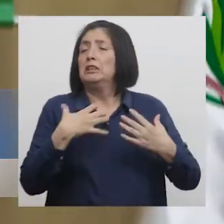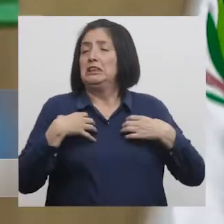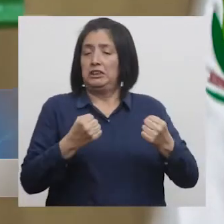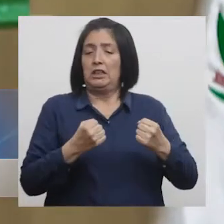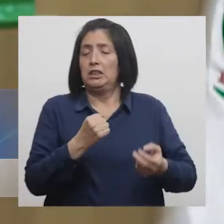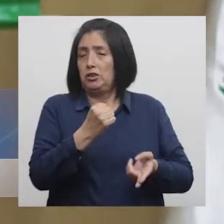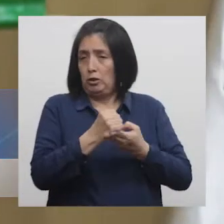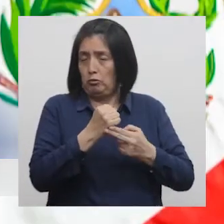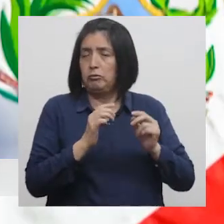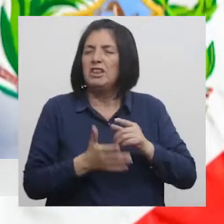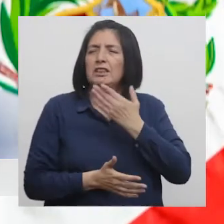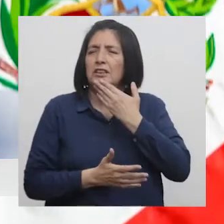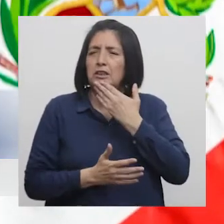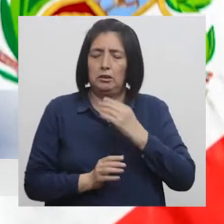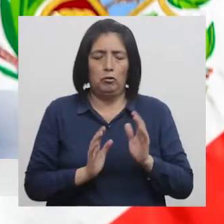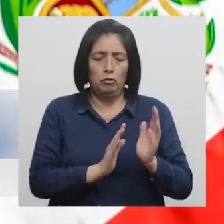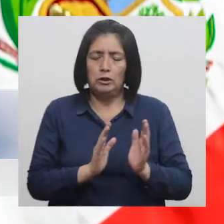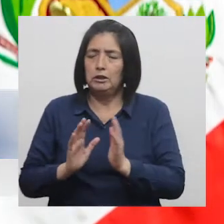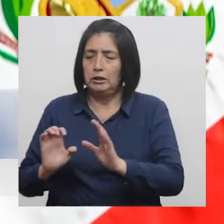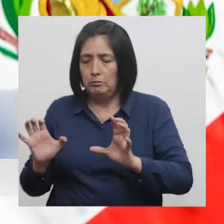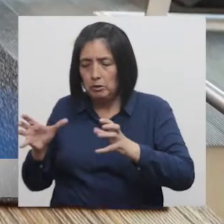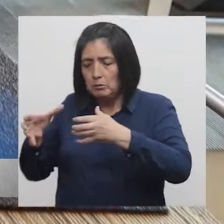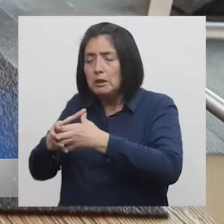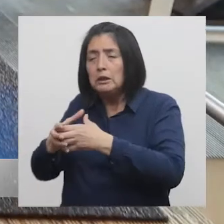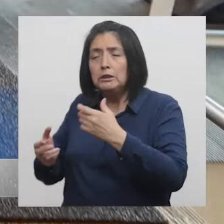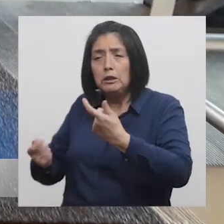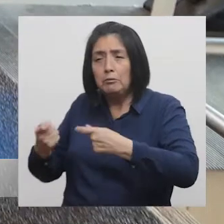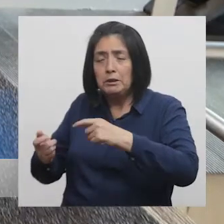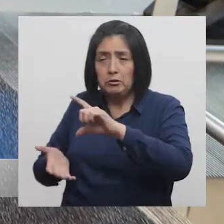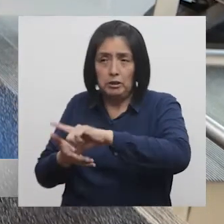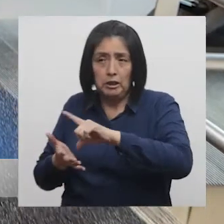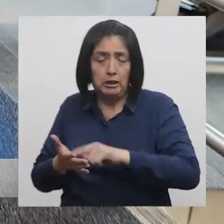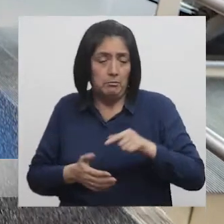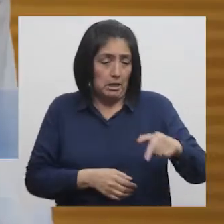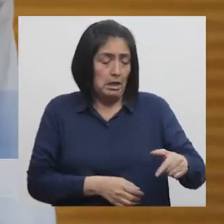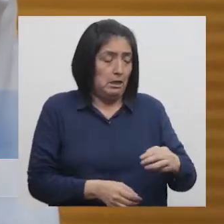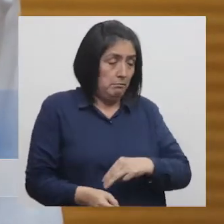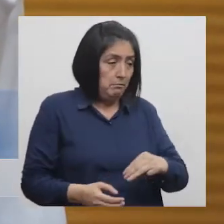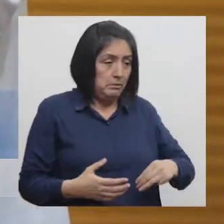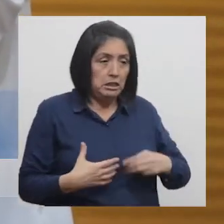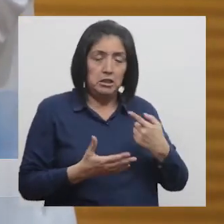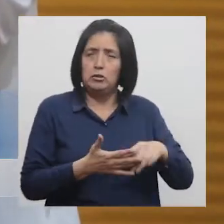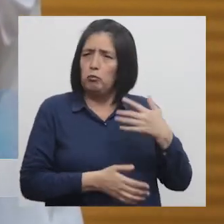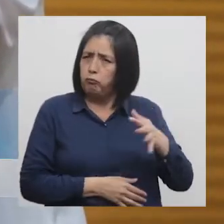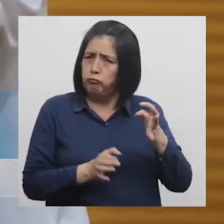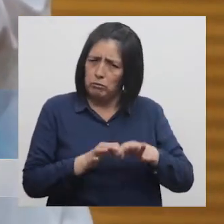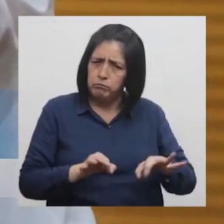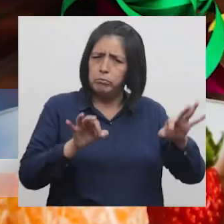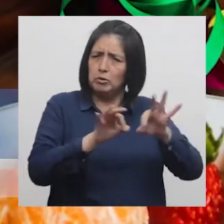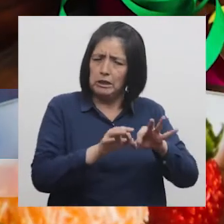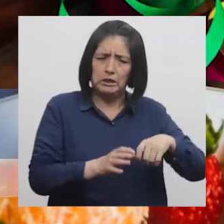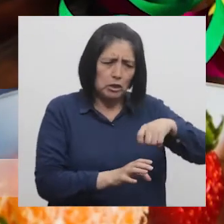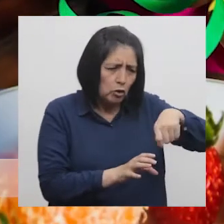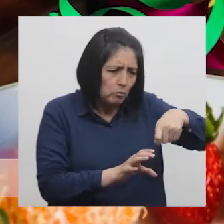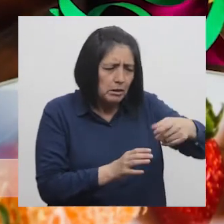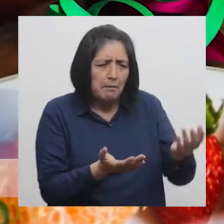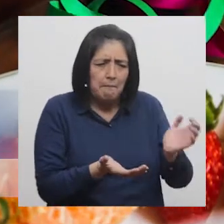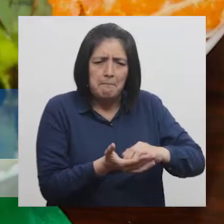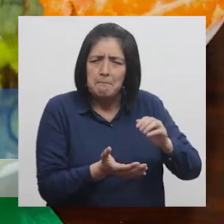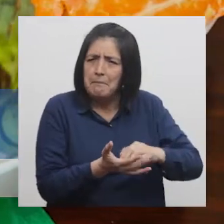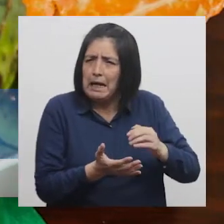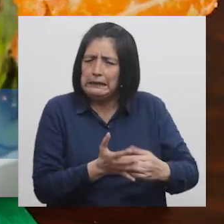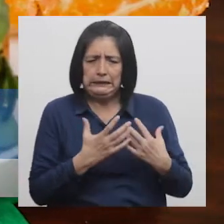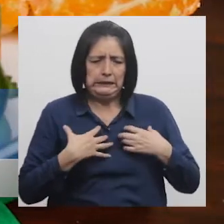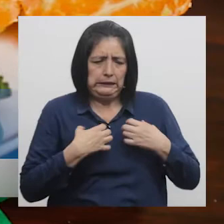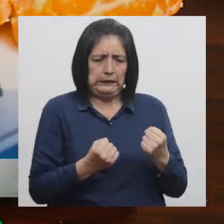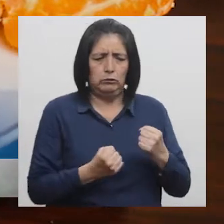Saludable Organizado por la Cámara de Comercio de Lima En el evento la titular de salud Recalcó la importancia de hacer la comida más nutritiva